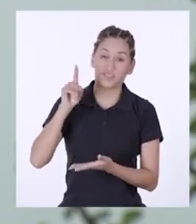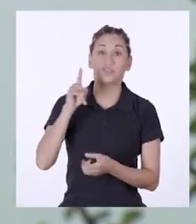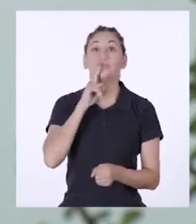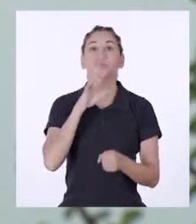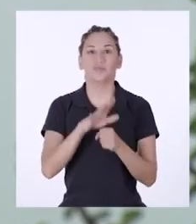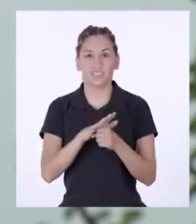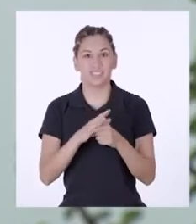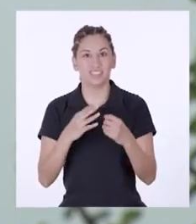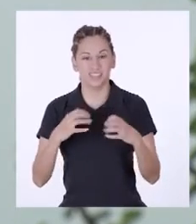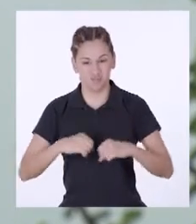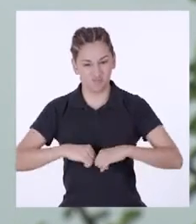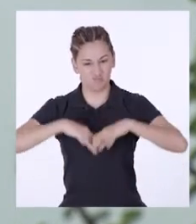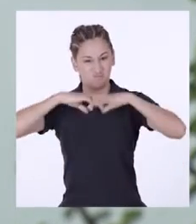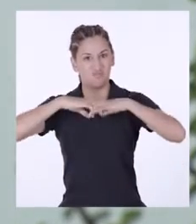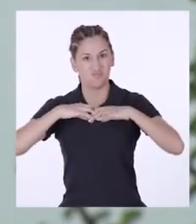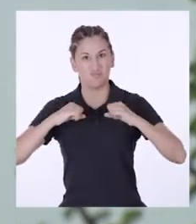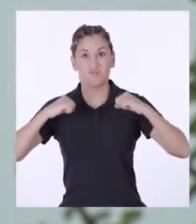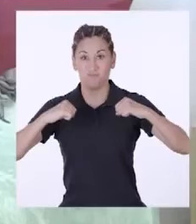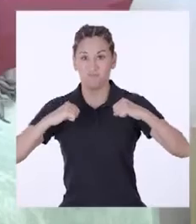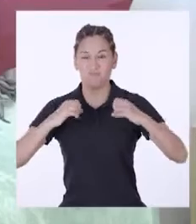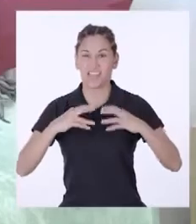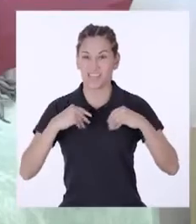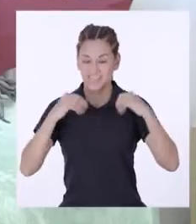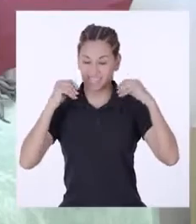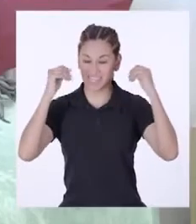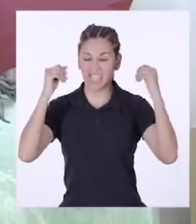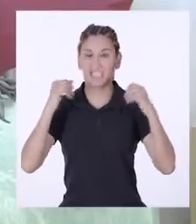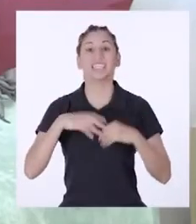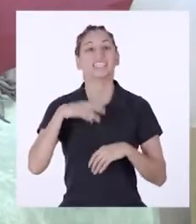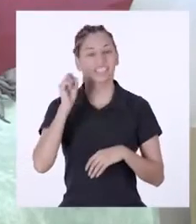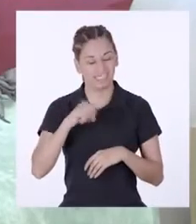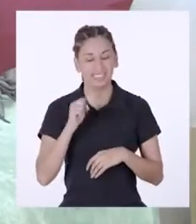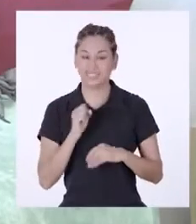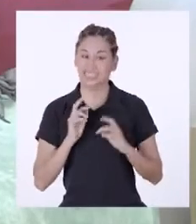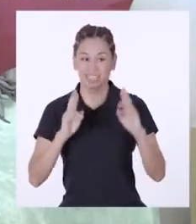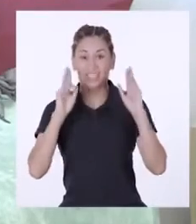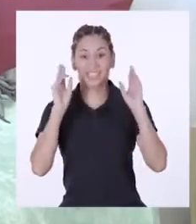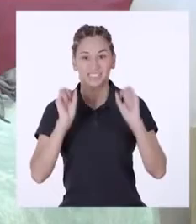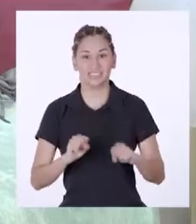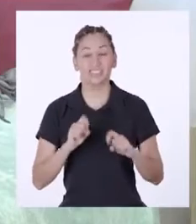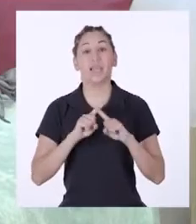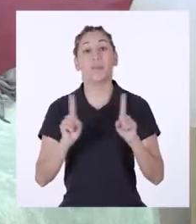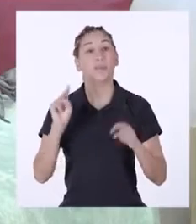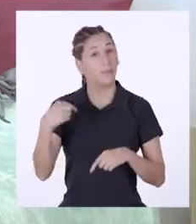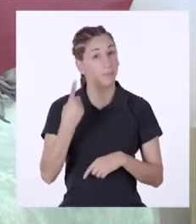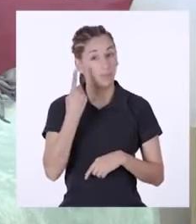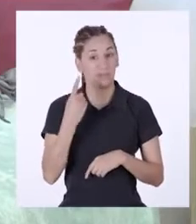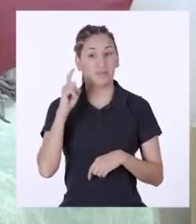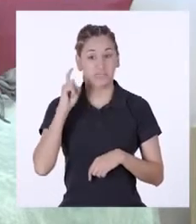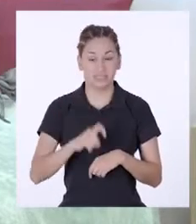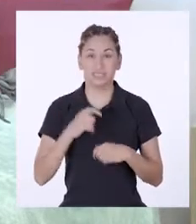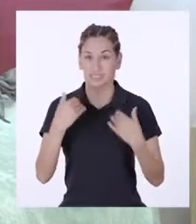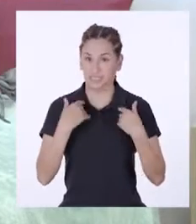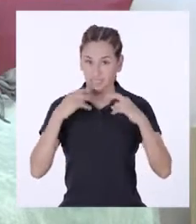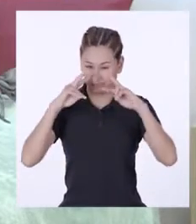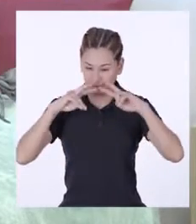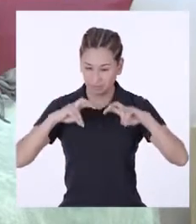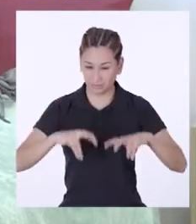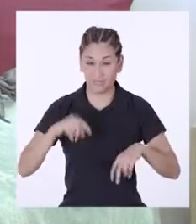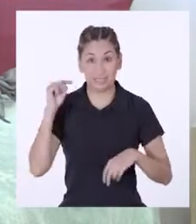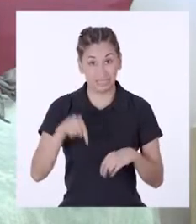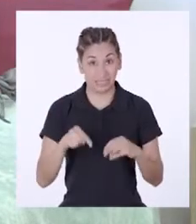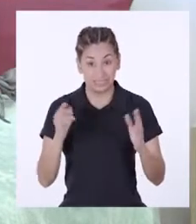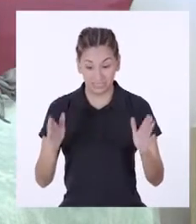volvería más fértil mi tierrita. Contamos con ello, Plantiquis. Pero primero, debemos averiguar si el